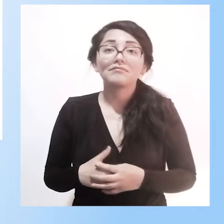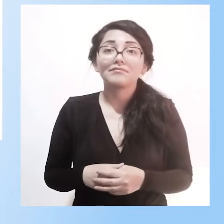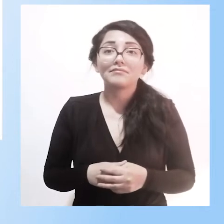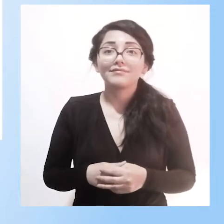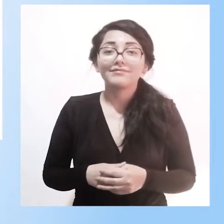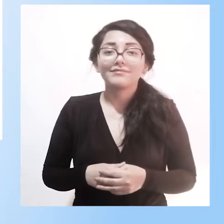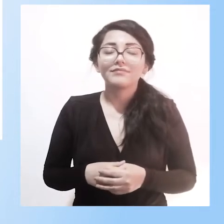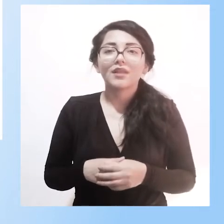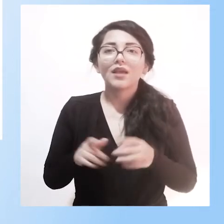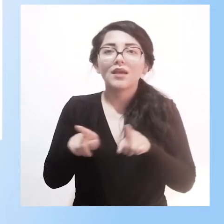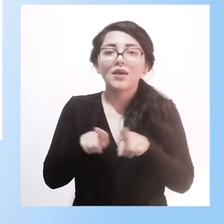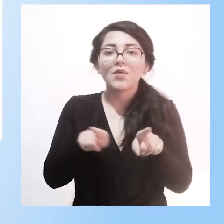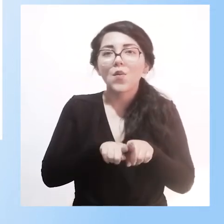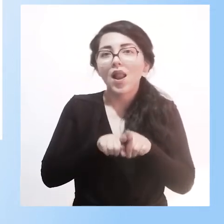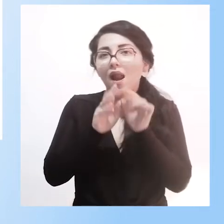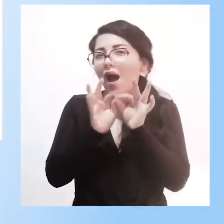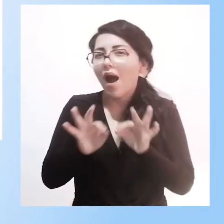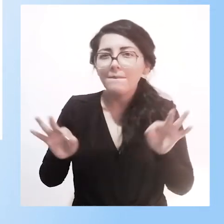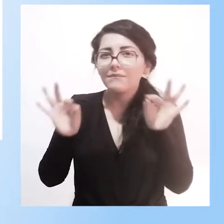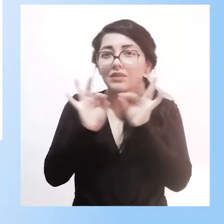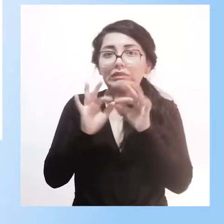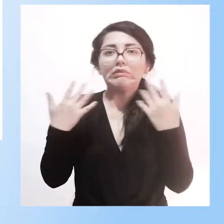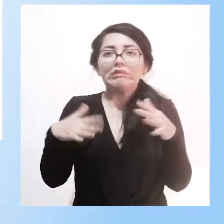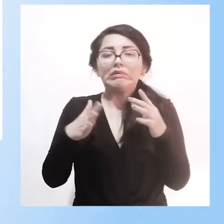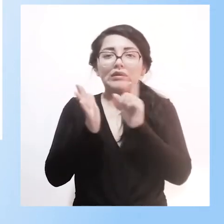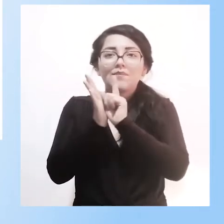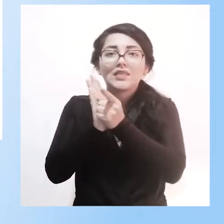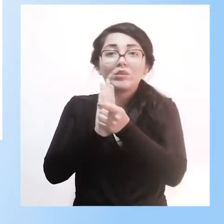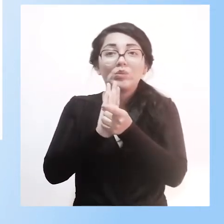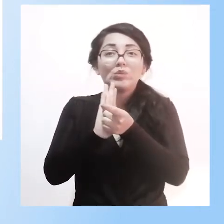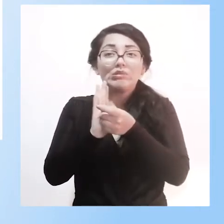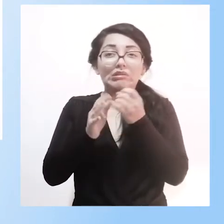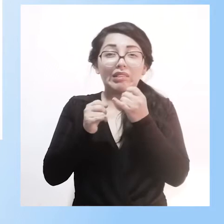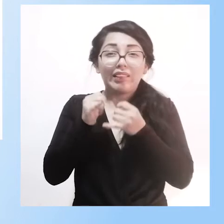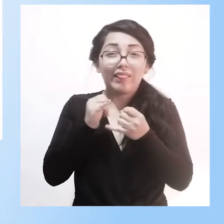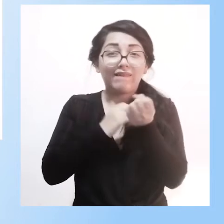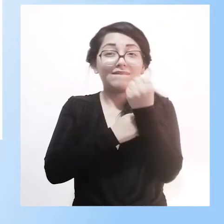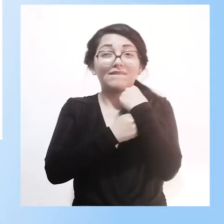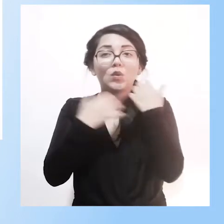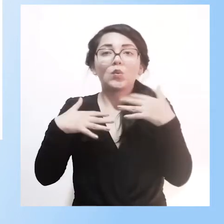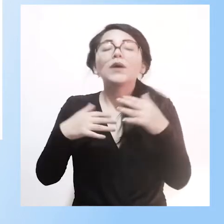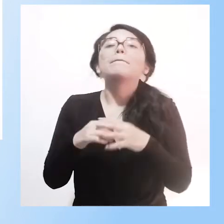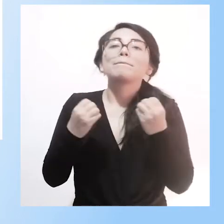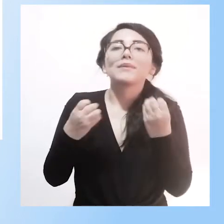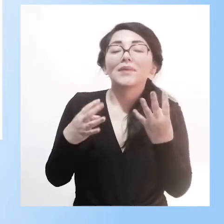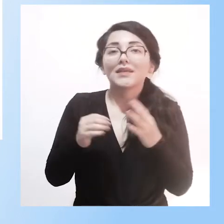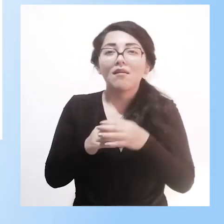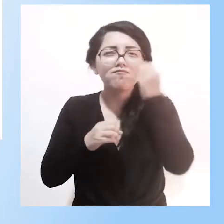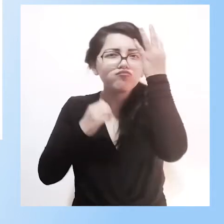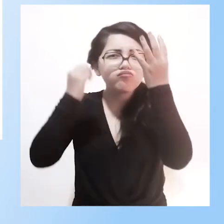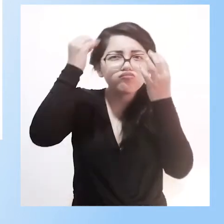Un capítulo muy importante, y los minutos se nos están terminando, son las innovaciones. Las